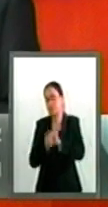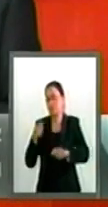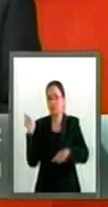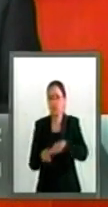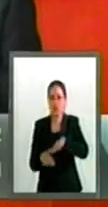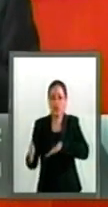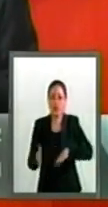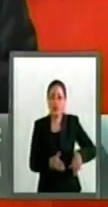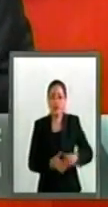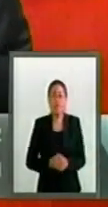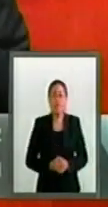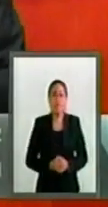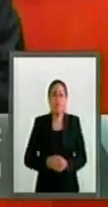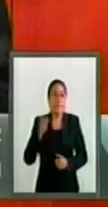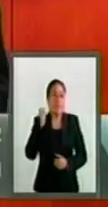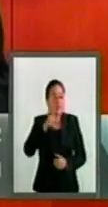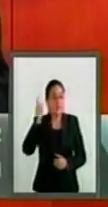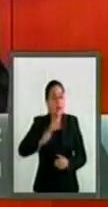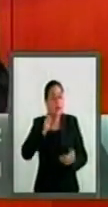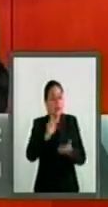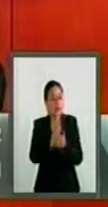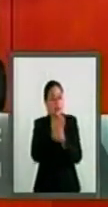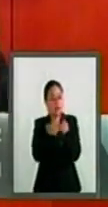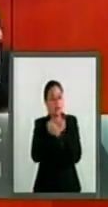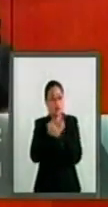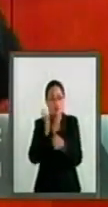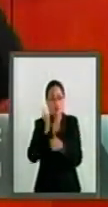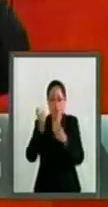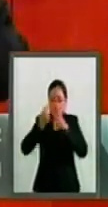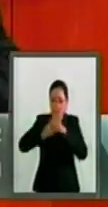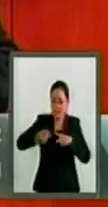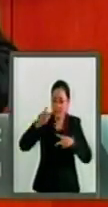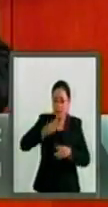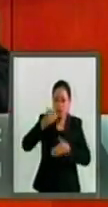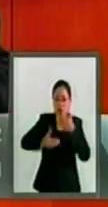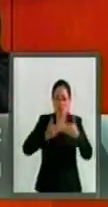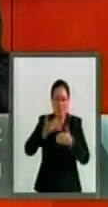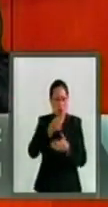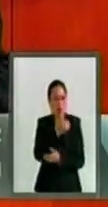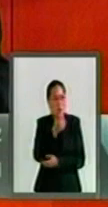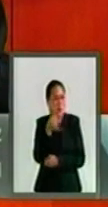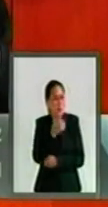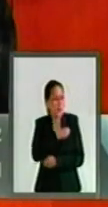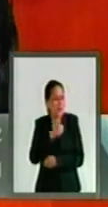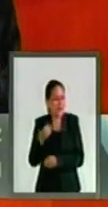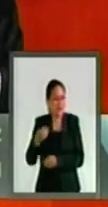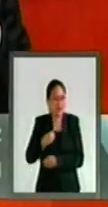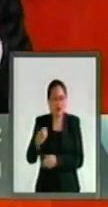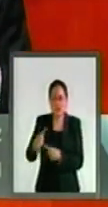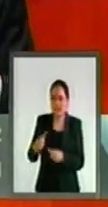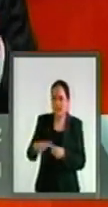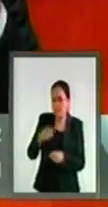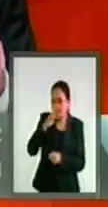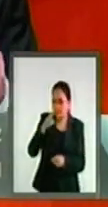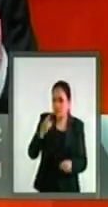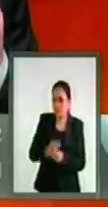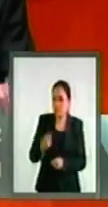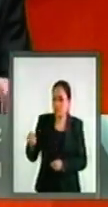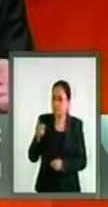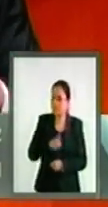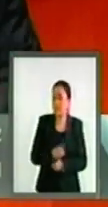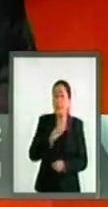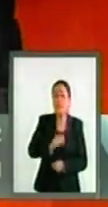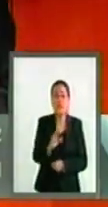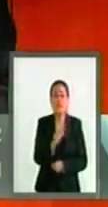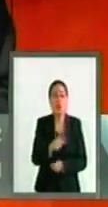desde sus inicios como un proceso obligatorio bajo la presencia inmediata policíaca